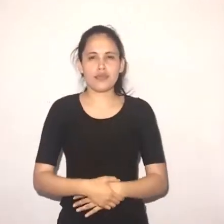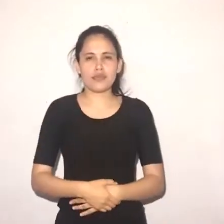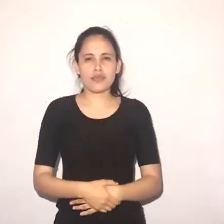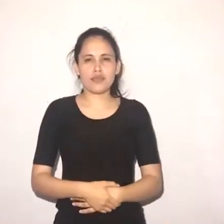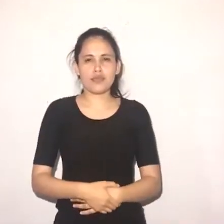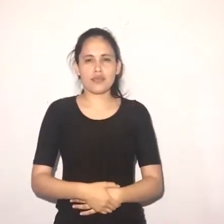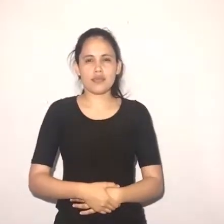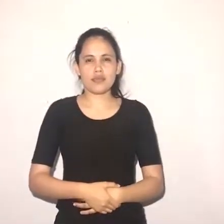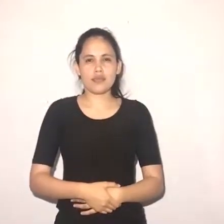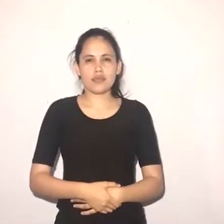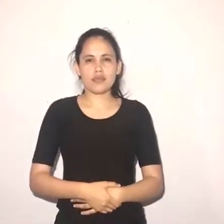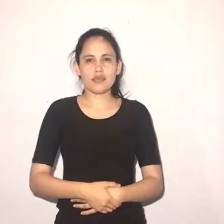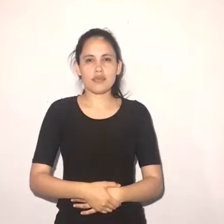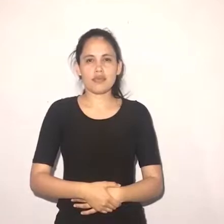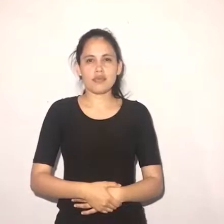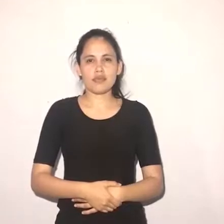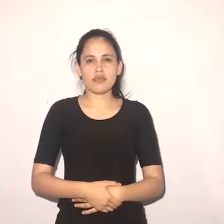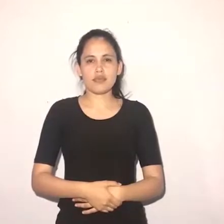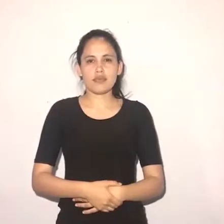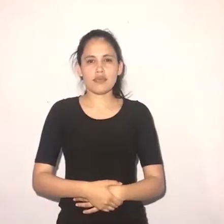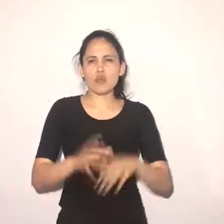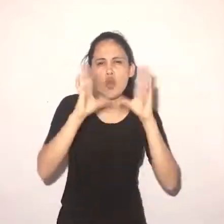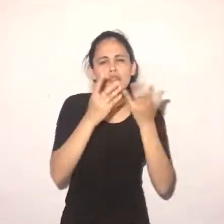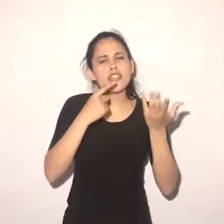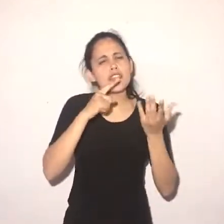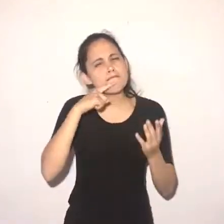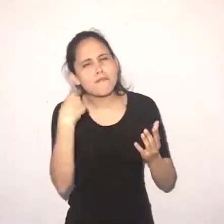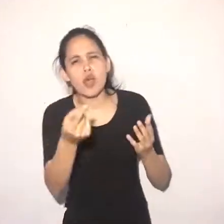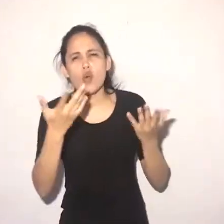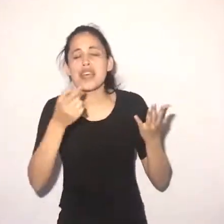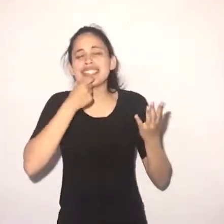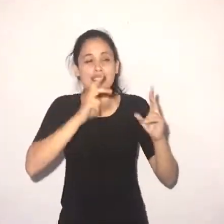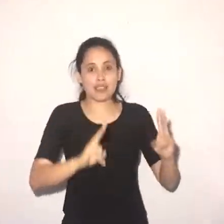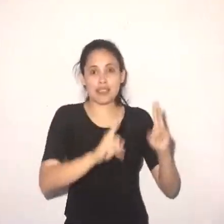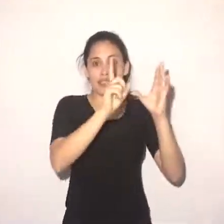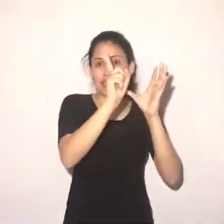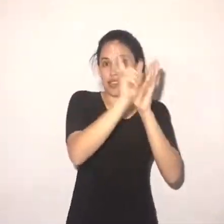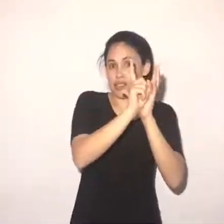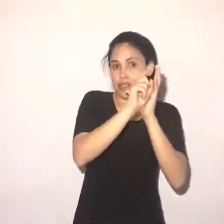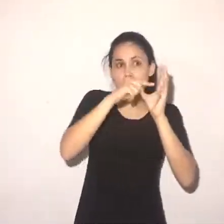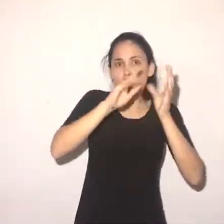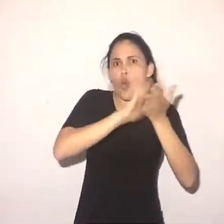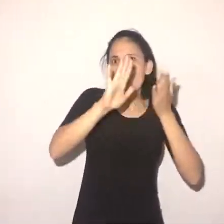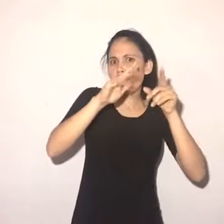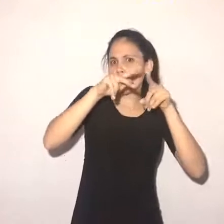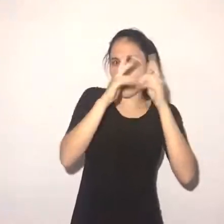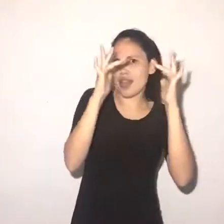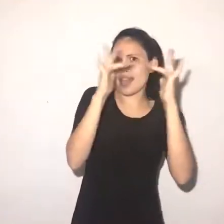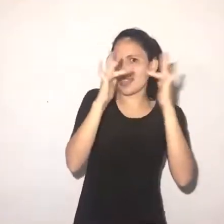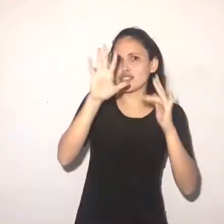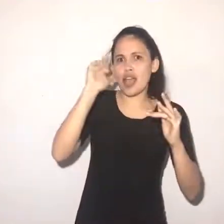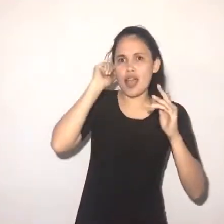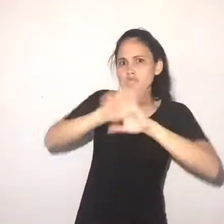en la salud de las personas a una exposición prolongada a la radiofrecuencia que van a emitir las nuevas antenas del 5G? Todo lo que se hace con el